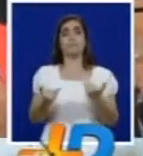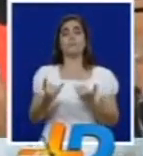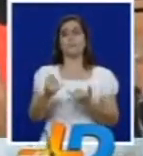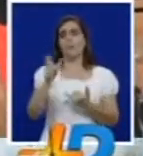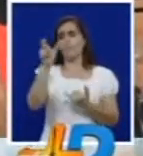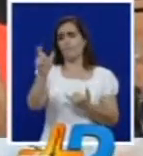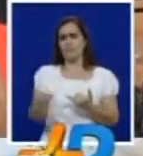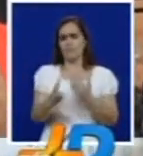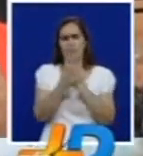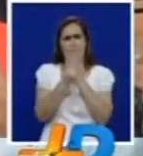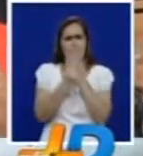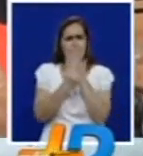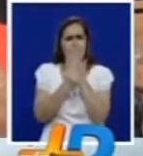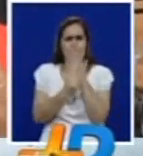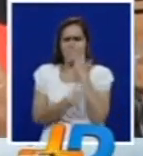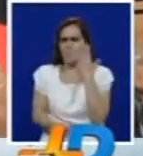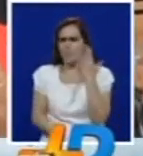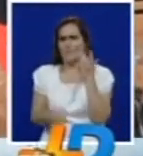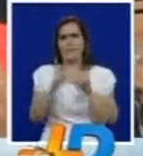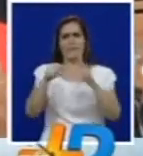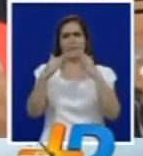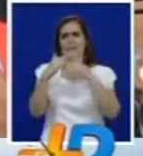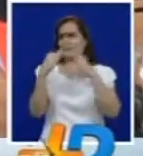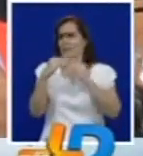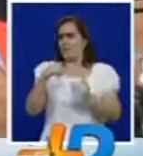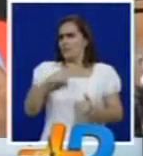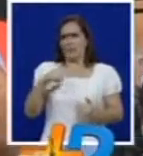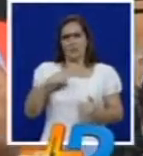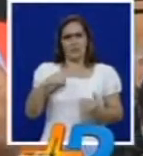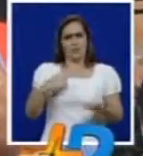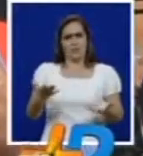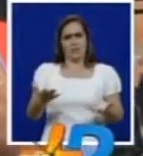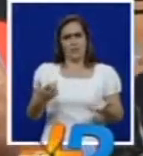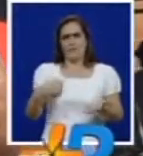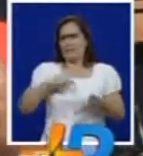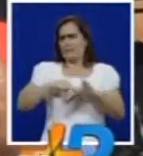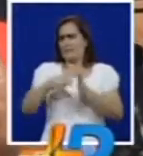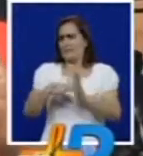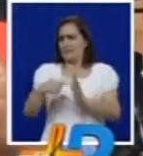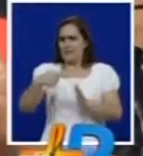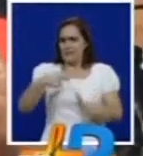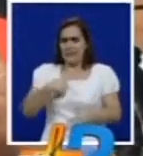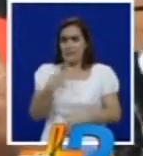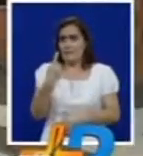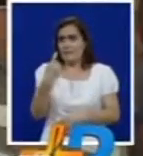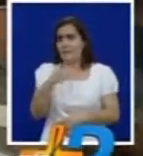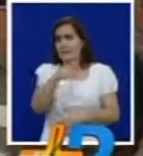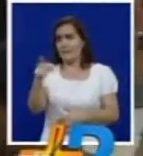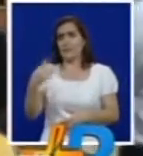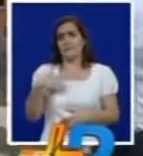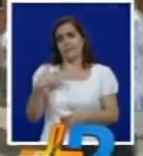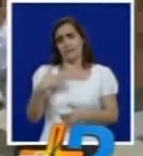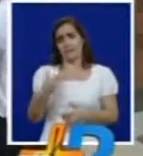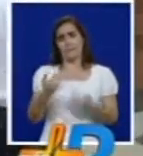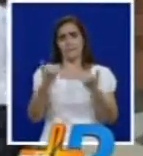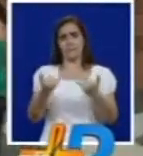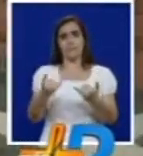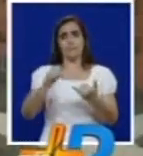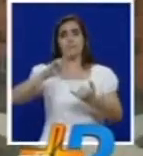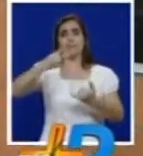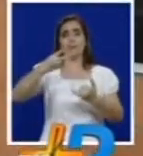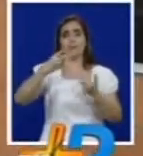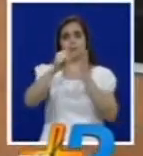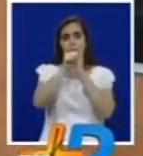postración, de la pobreza. No tener vivienda es algo, un lastre social para todas estas familias. Se espera para el segundo